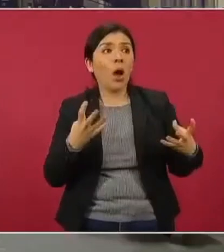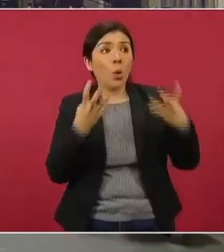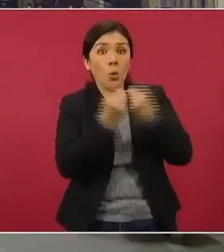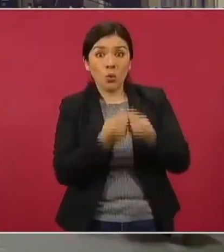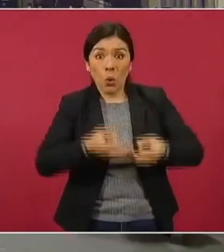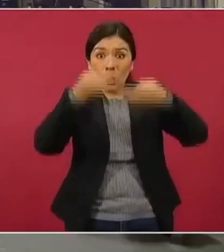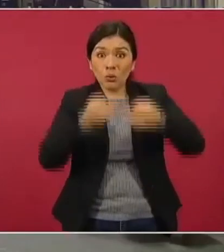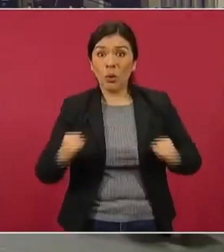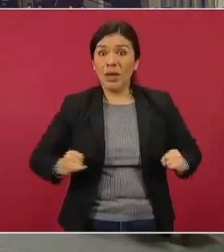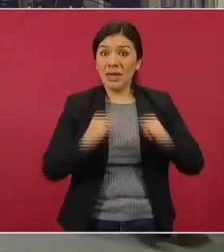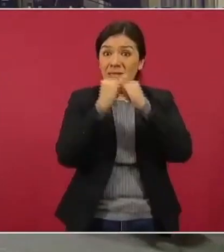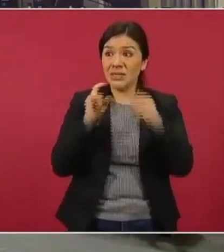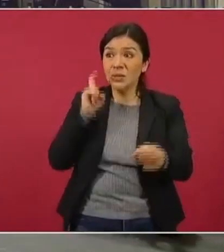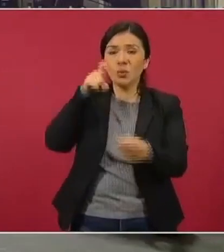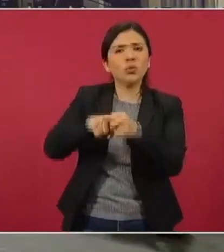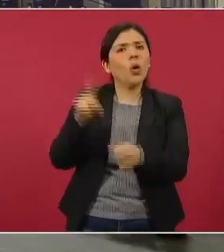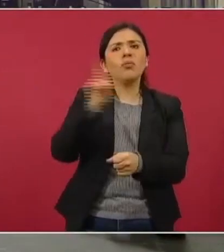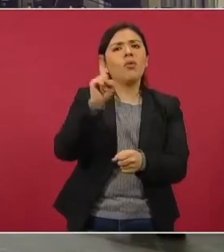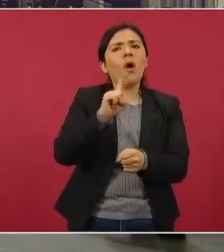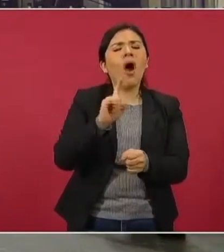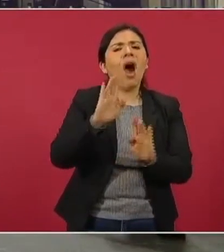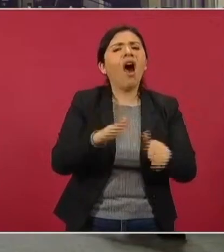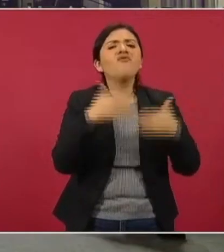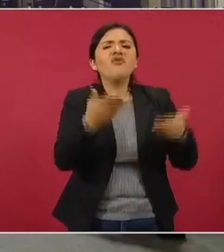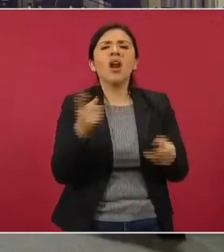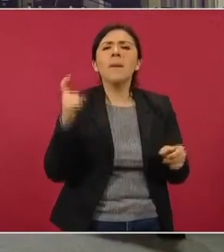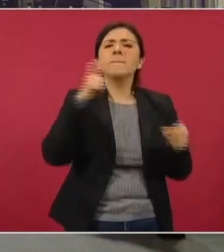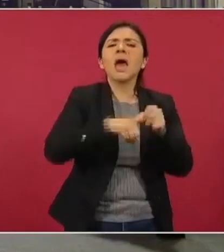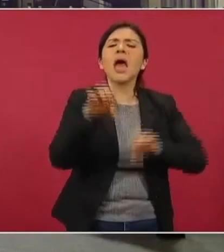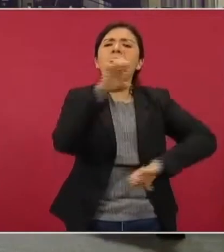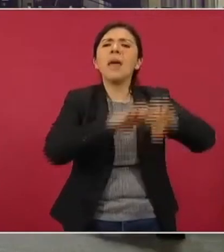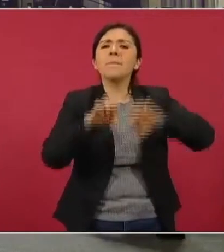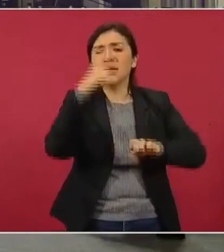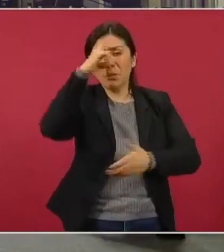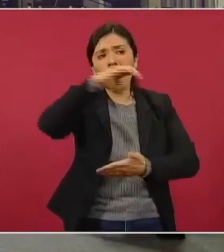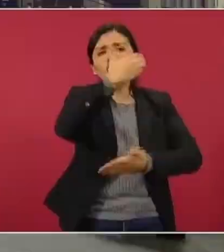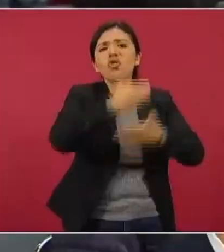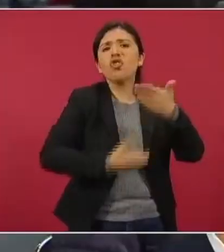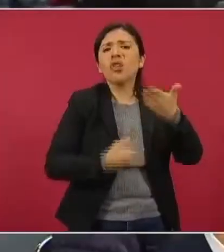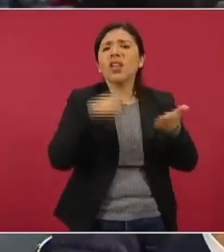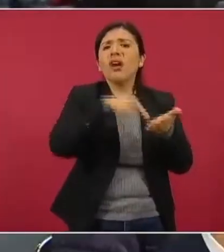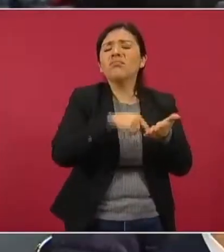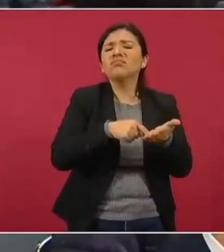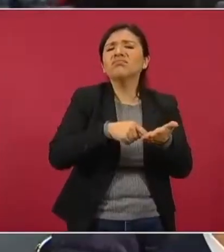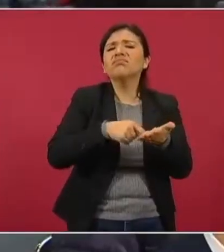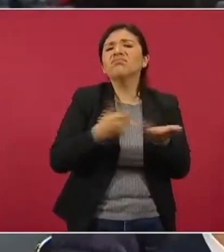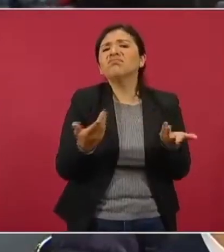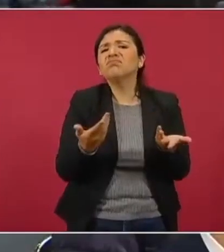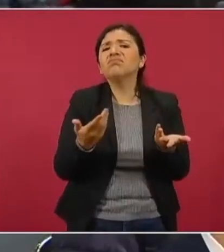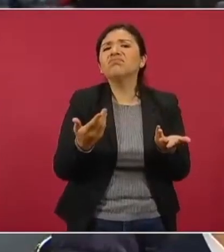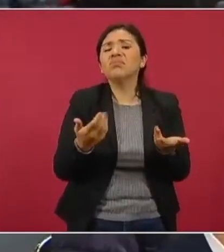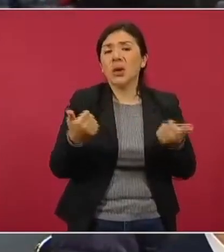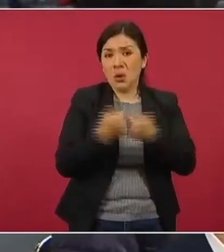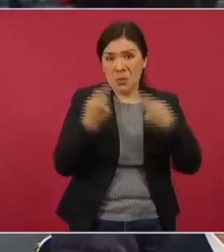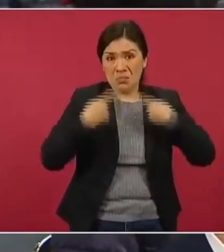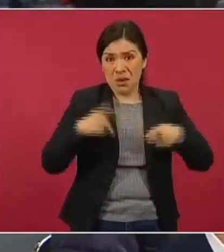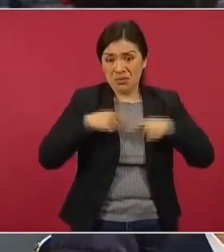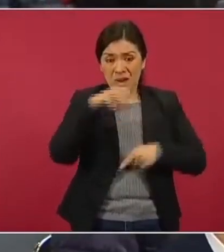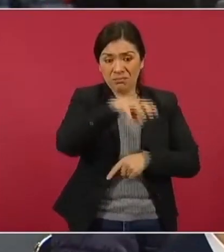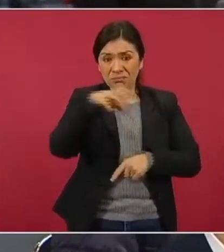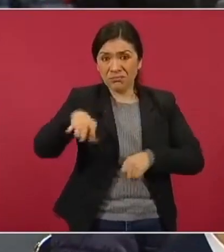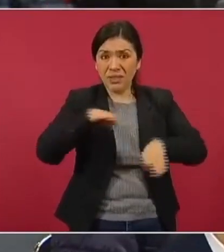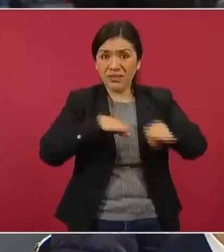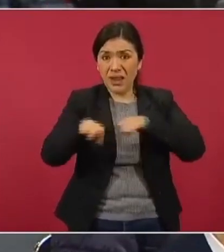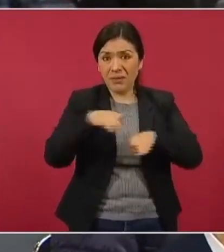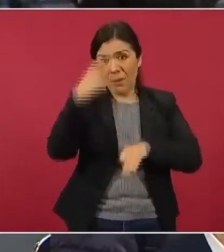han llevado en contra del outsourcing parece que está aplicada en el Instituto Nacional Electoral a estos funcionarios que están